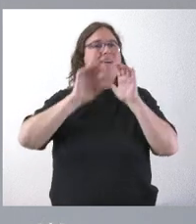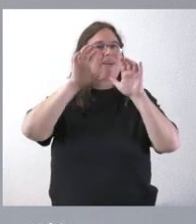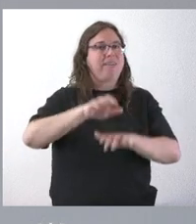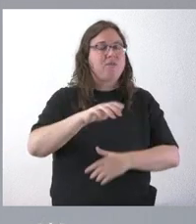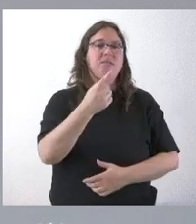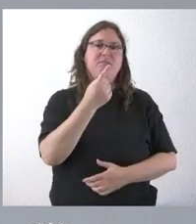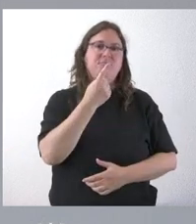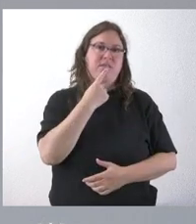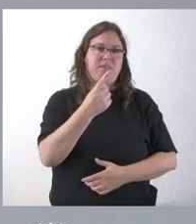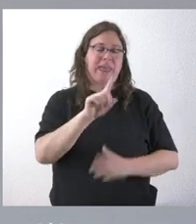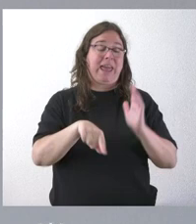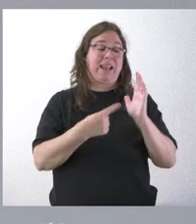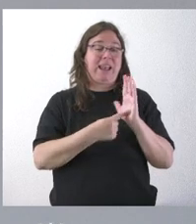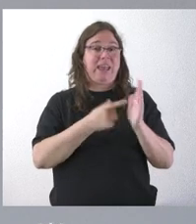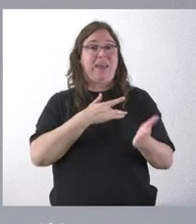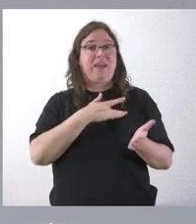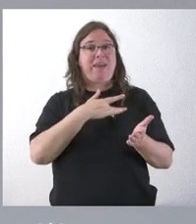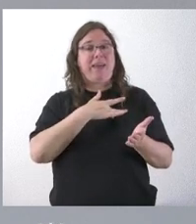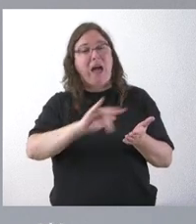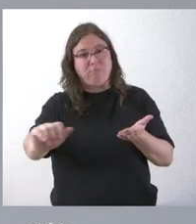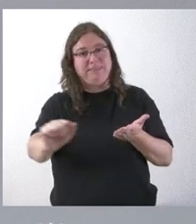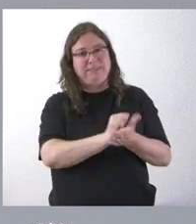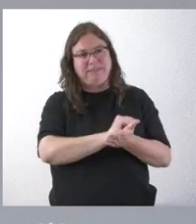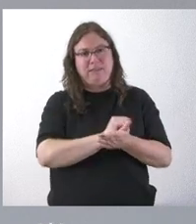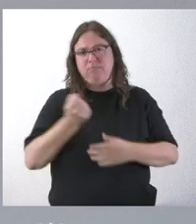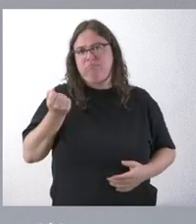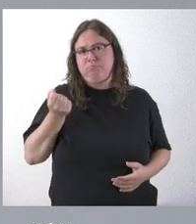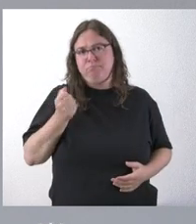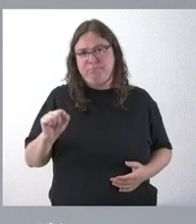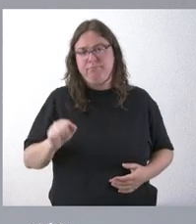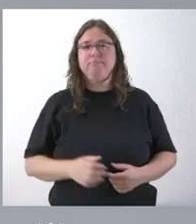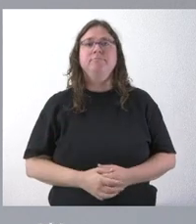esta ley de amnistía vulnera dentro de lo que es la Constitución.